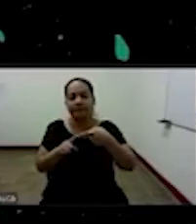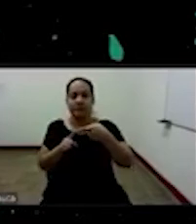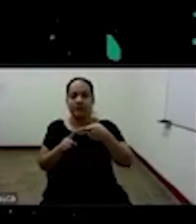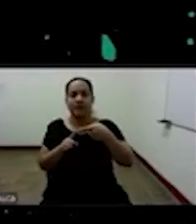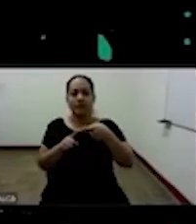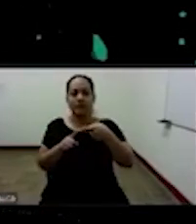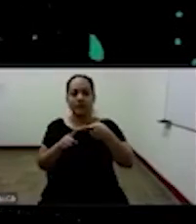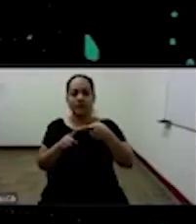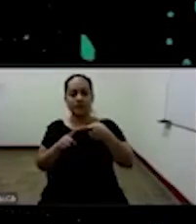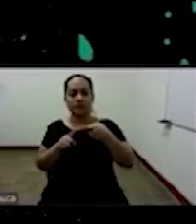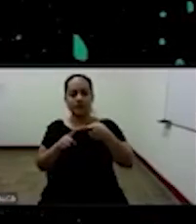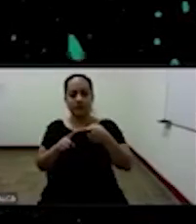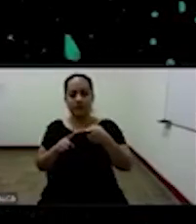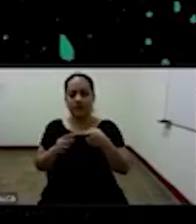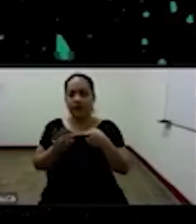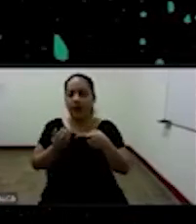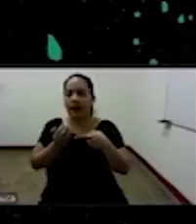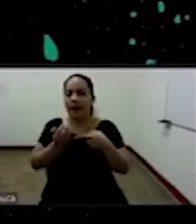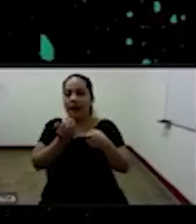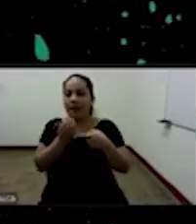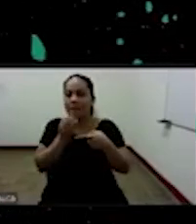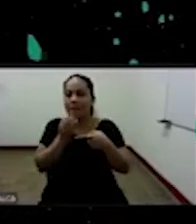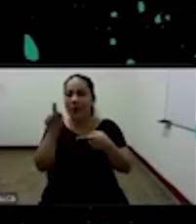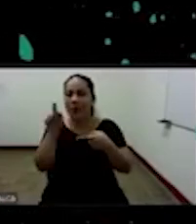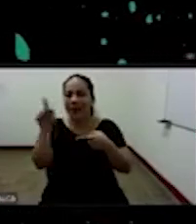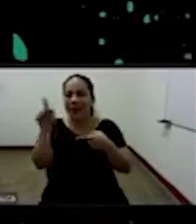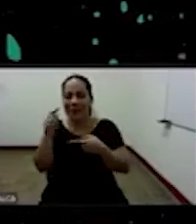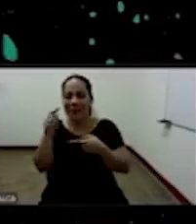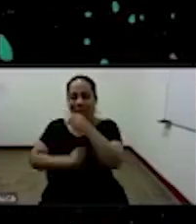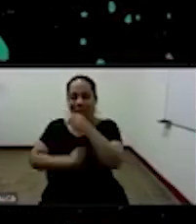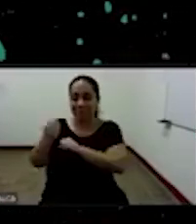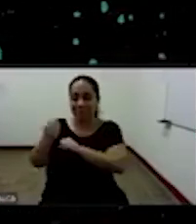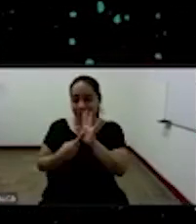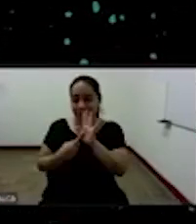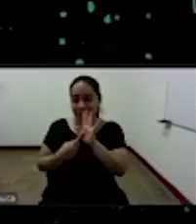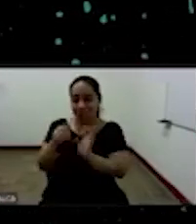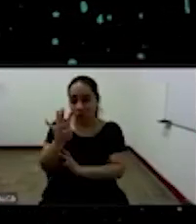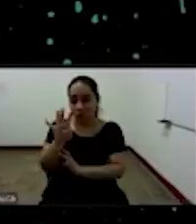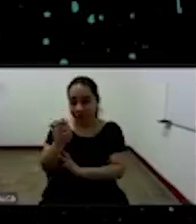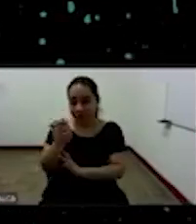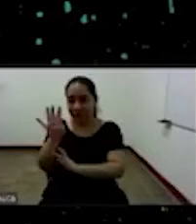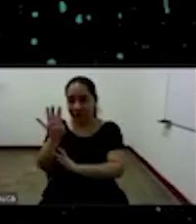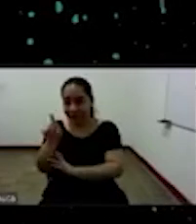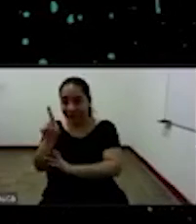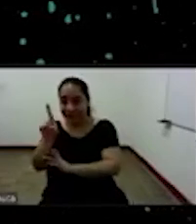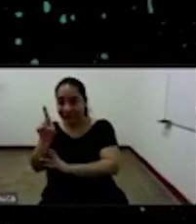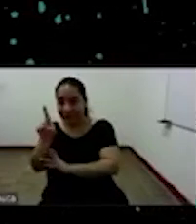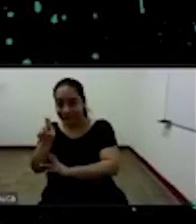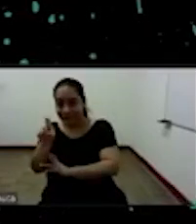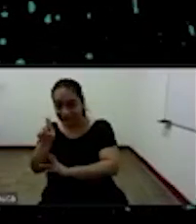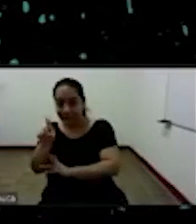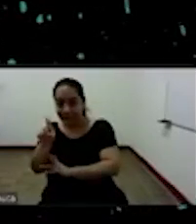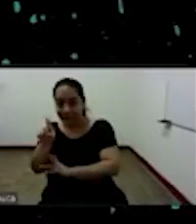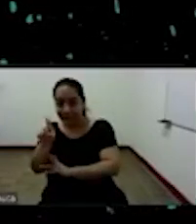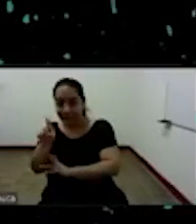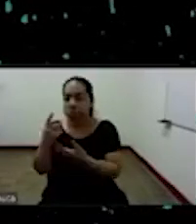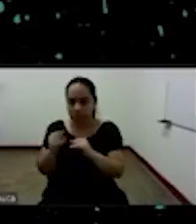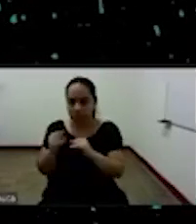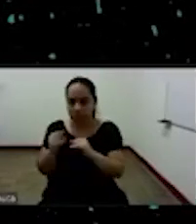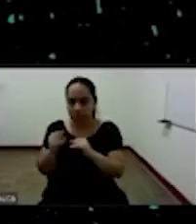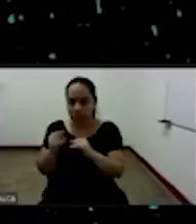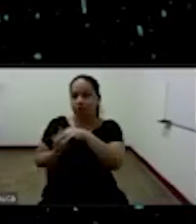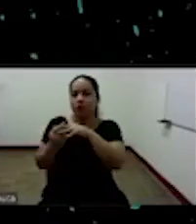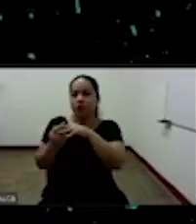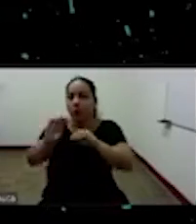hacia por ejemplo hacia el año 1996 se conforman o mejor dicho se si se conforma se